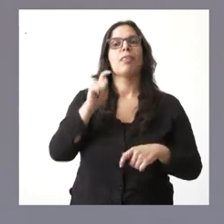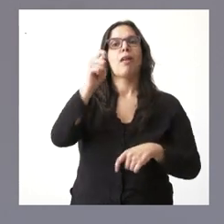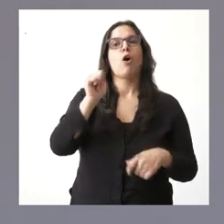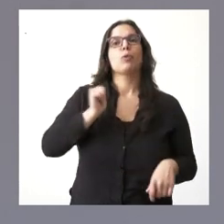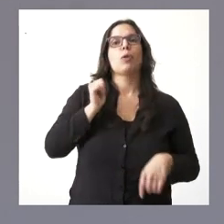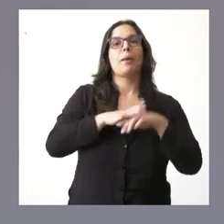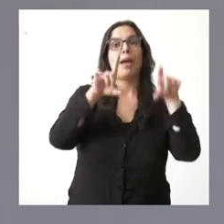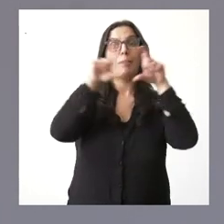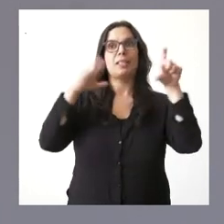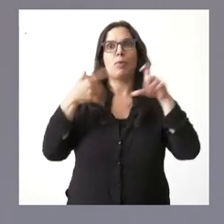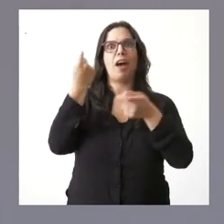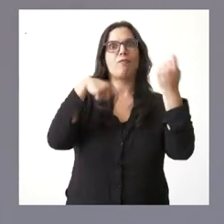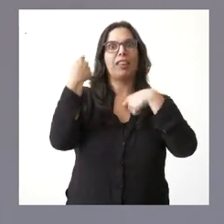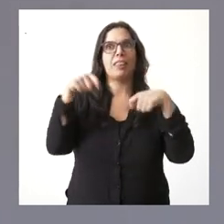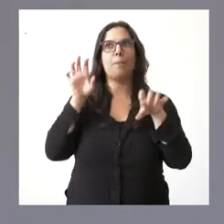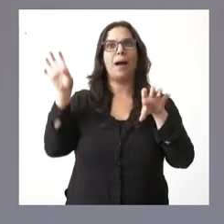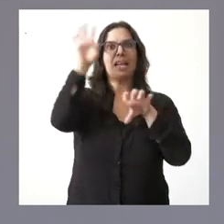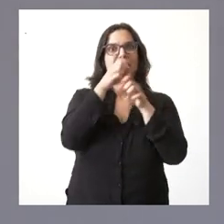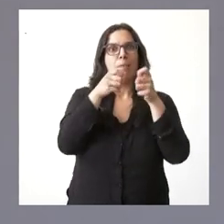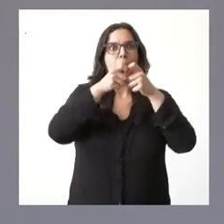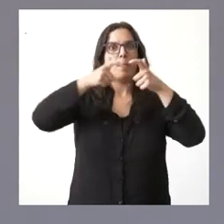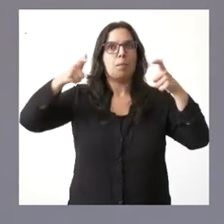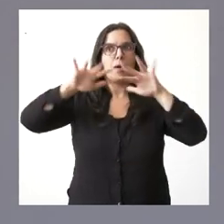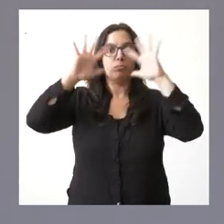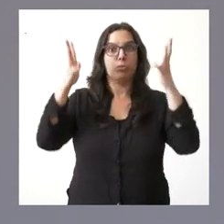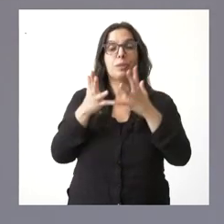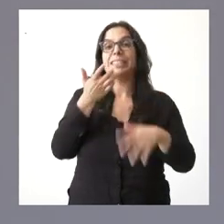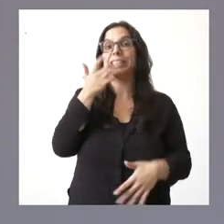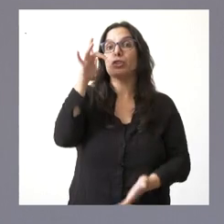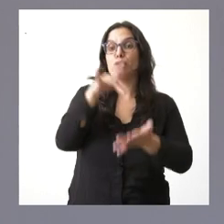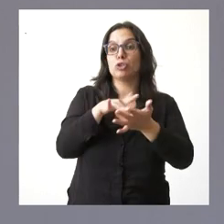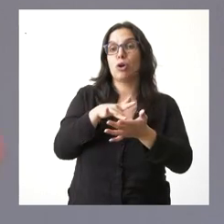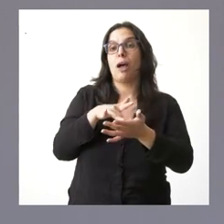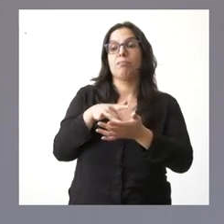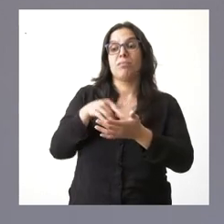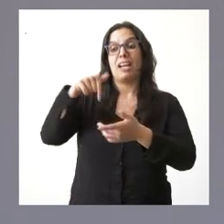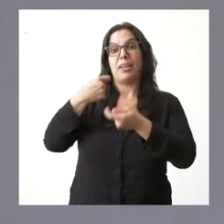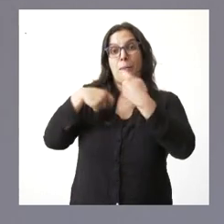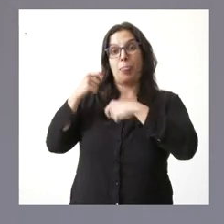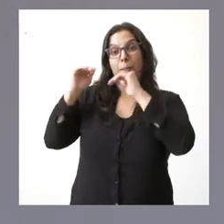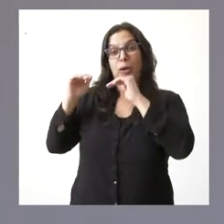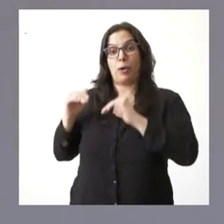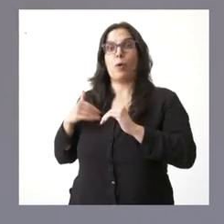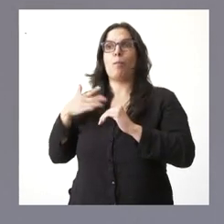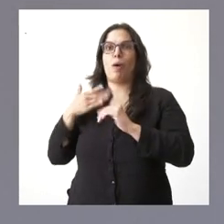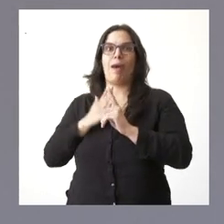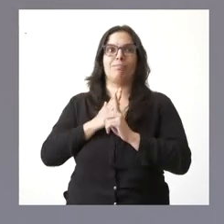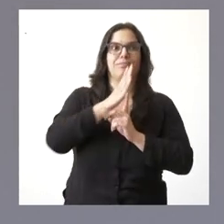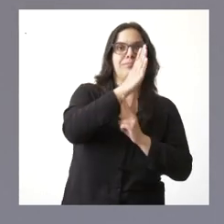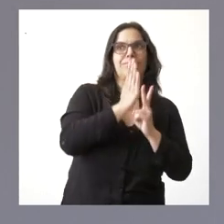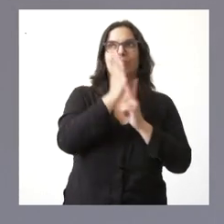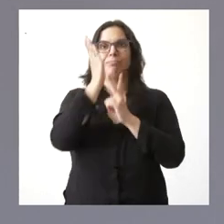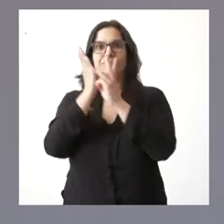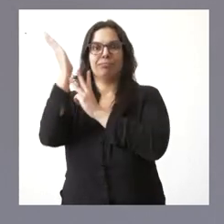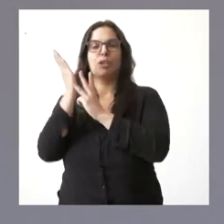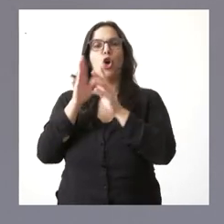abran mercados en el exterior y, por tanto, ante el riesgo de una disminución de la demanda, se busque la posibilidad de colocar la oferta de los productos